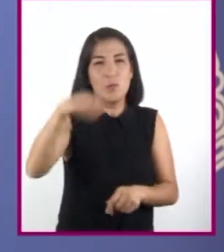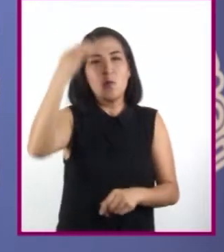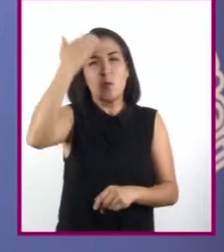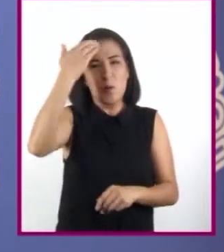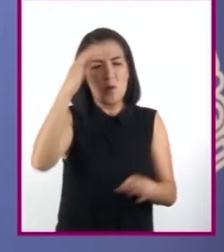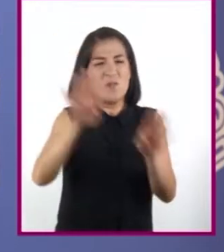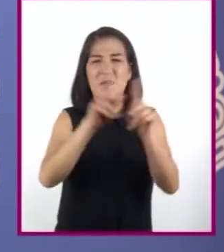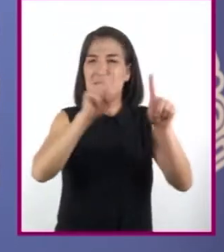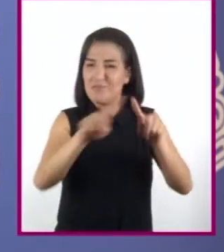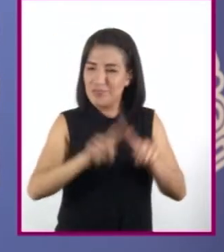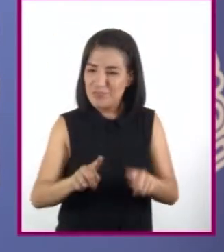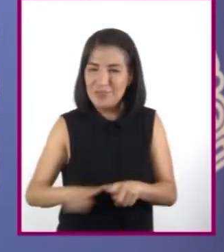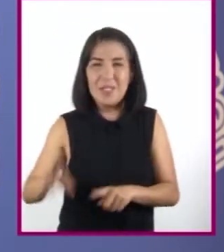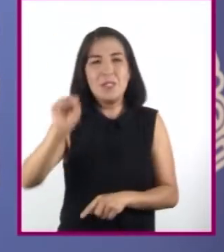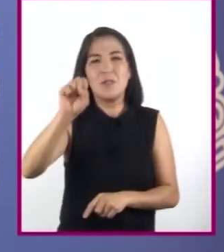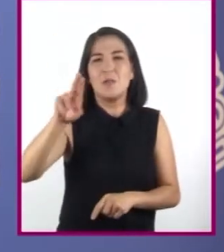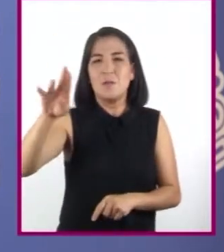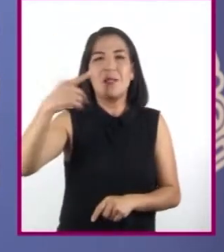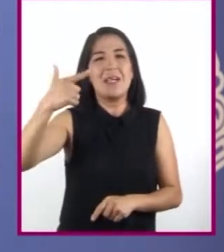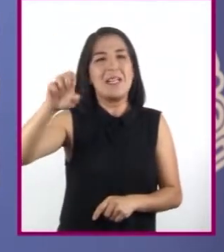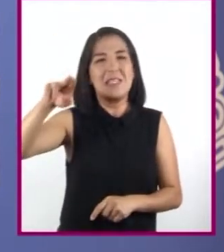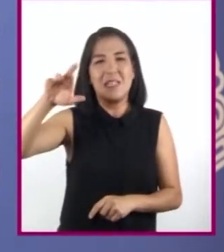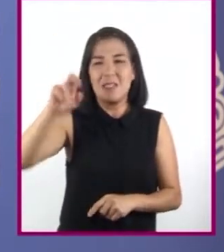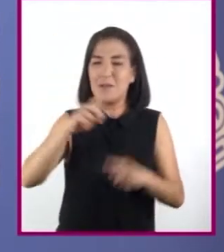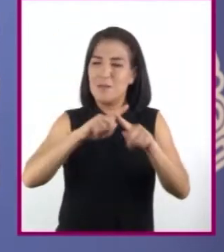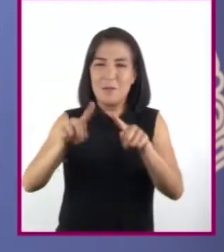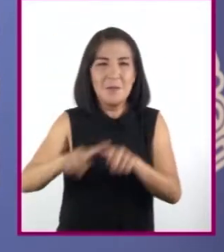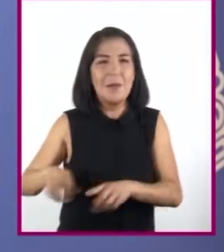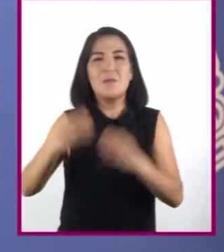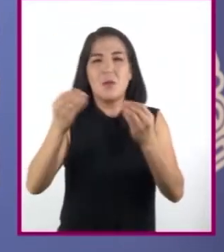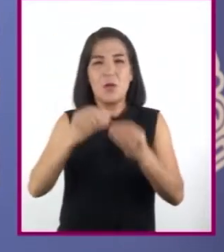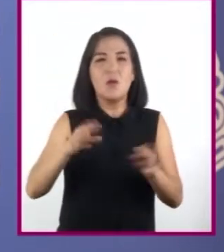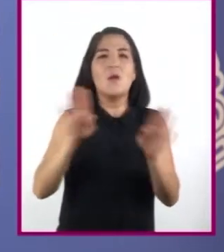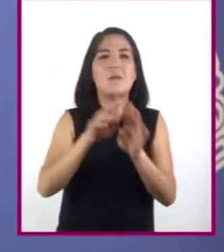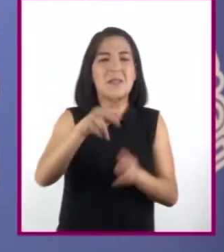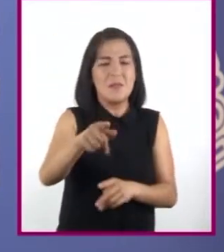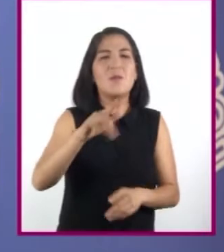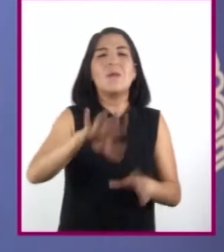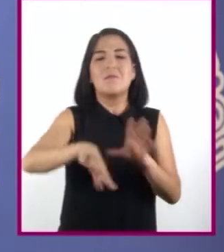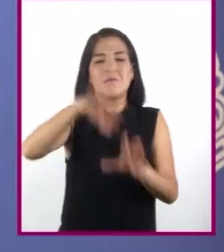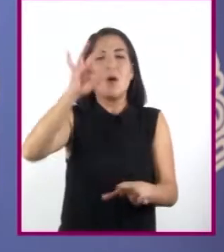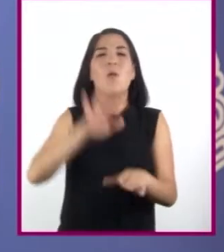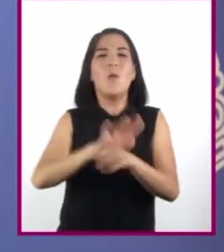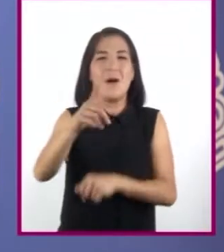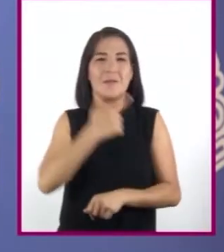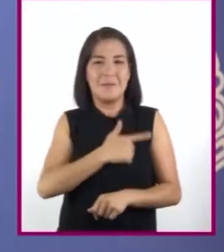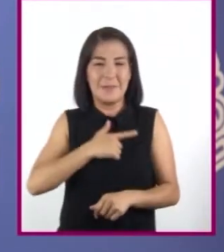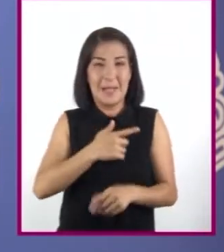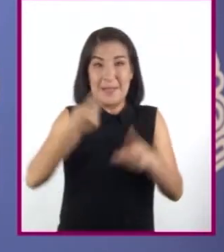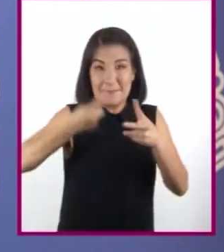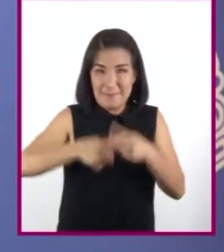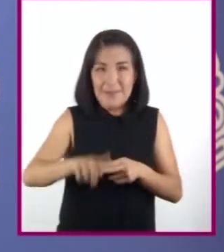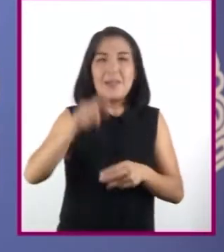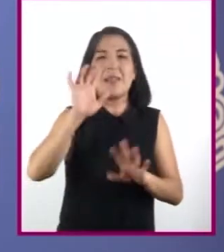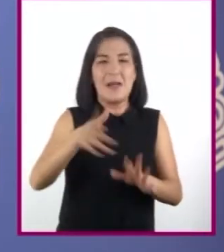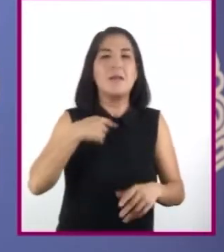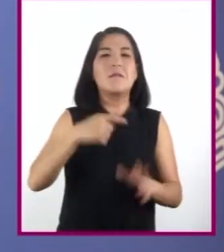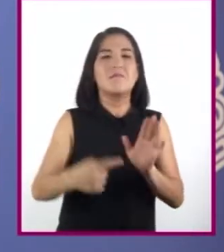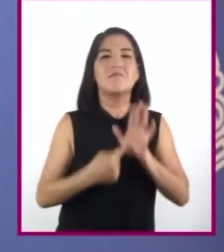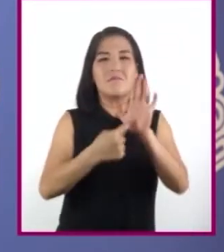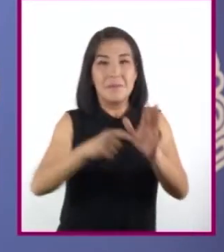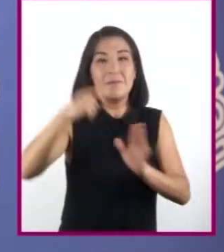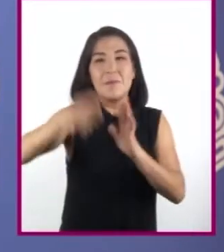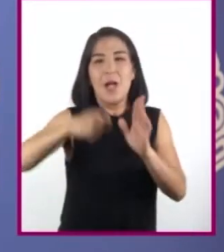vasta diversidad de subgéneros que existen, y así puedan elegir alguno que llame su atención. Para comenzar, les presento el video